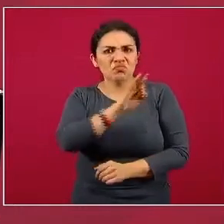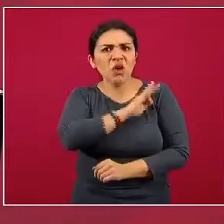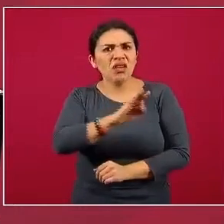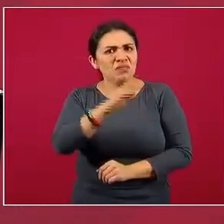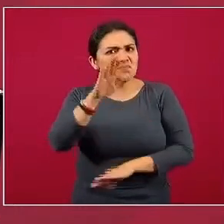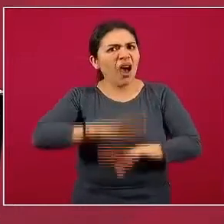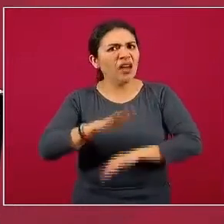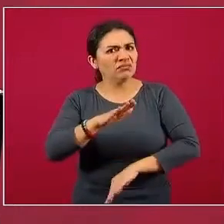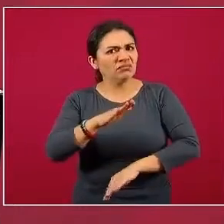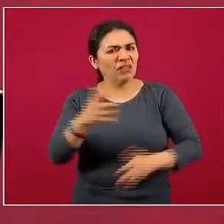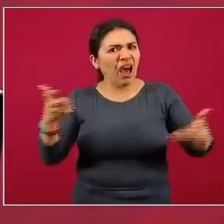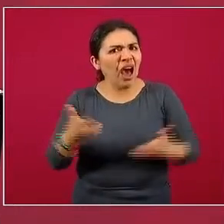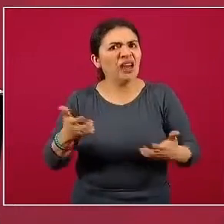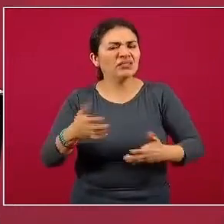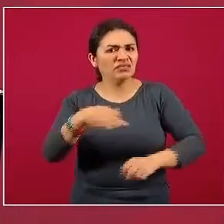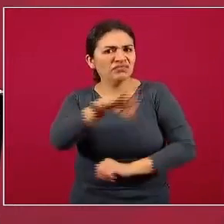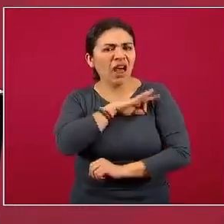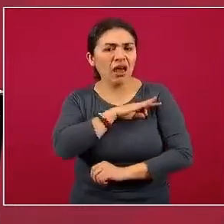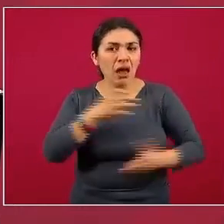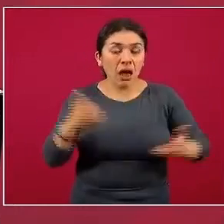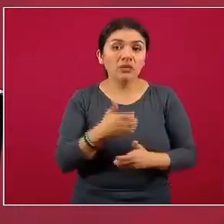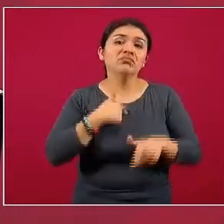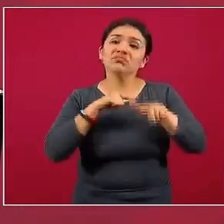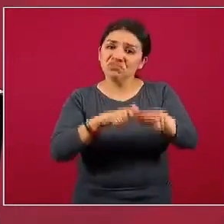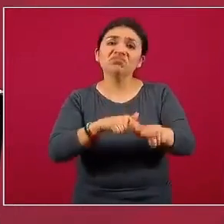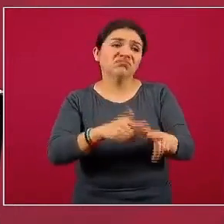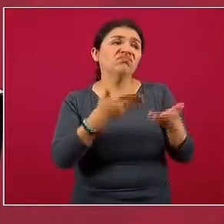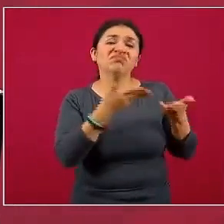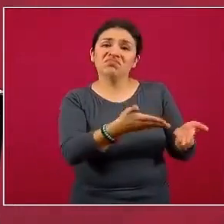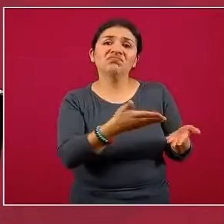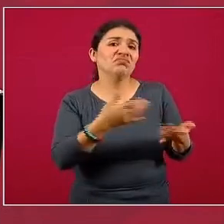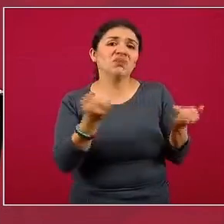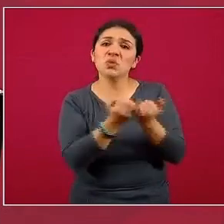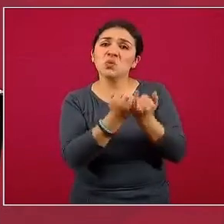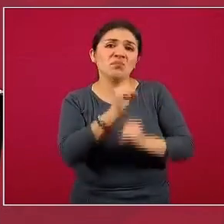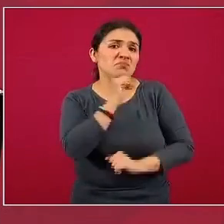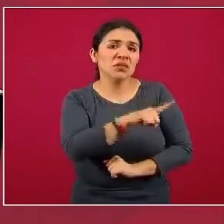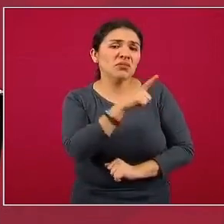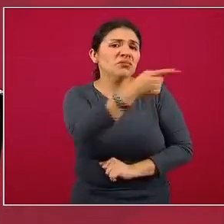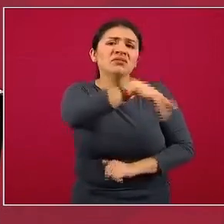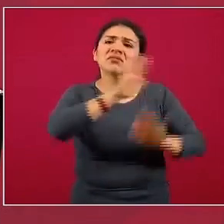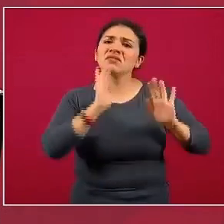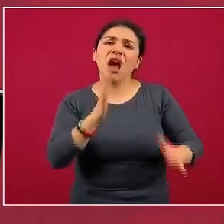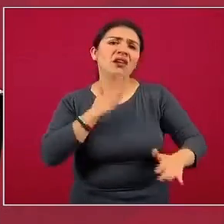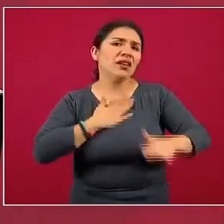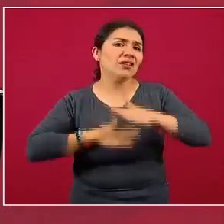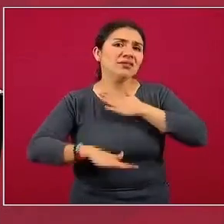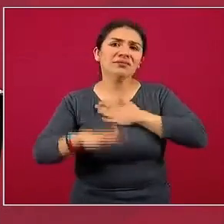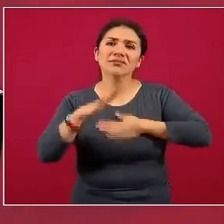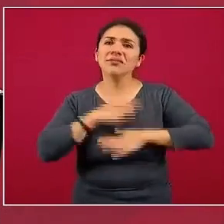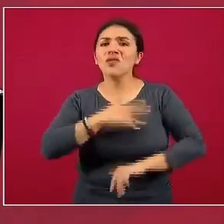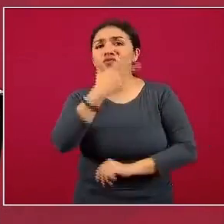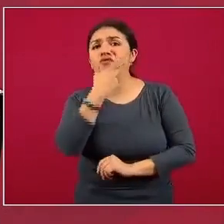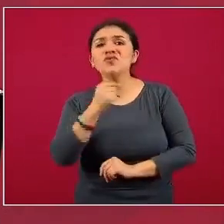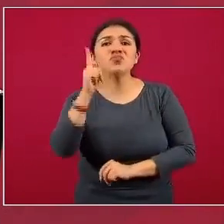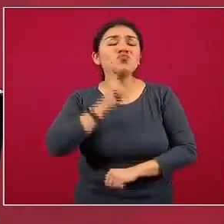múltiples ocasiones y así lo seguiremos considerando. Están exhaustos, están exhaustas,